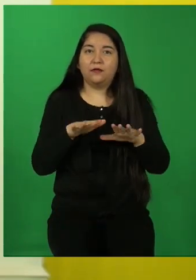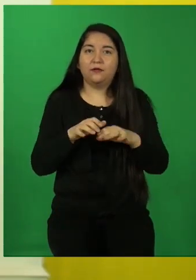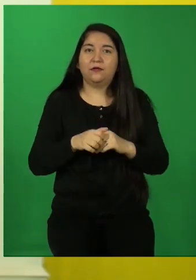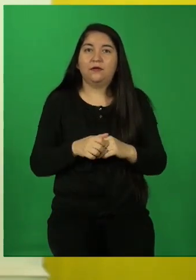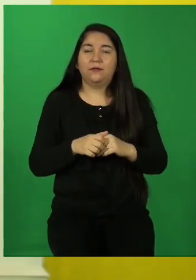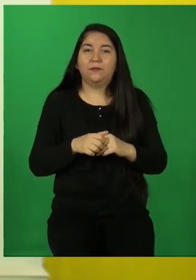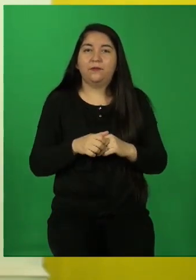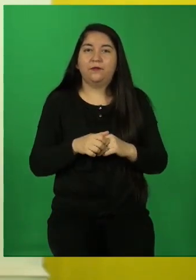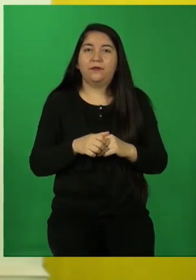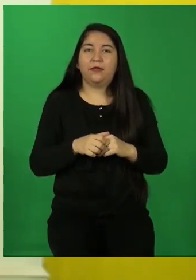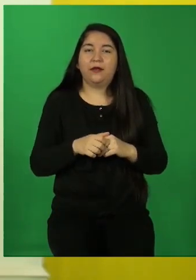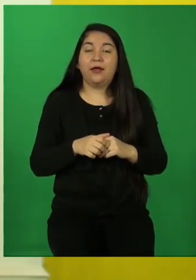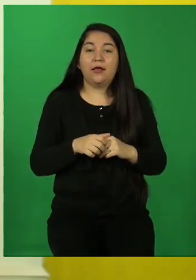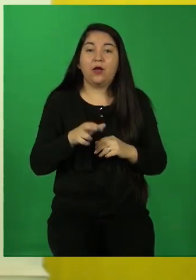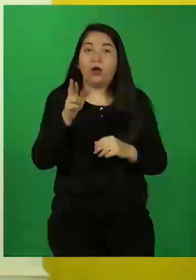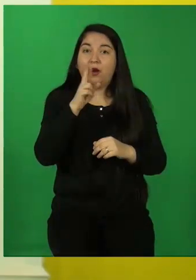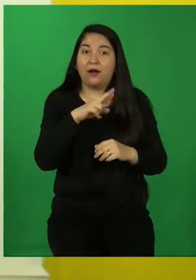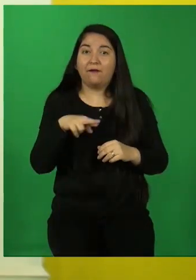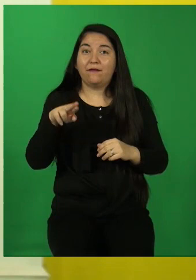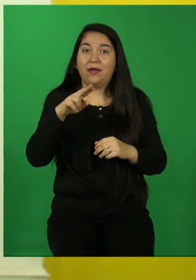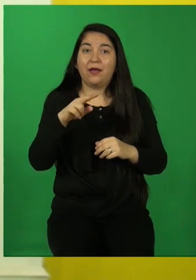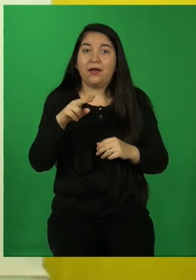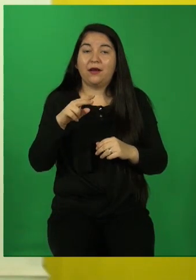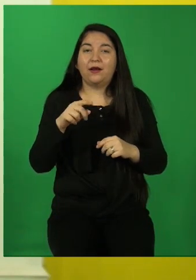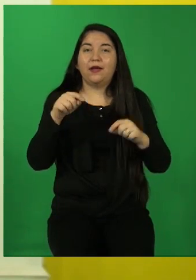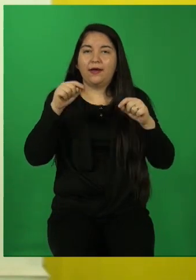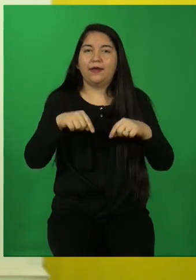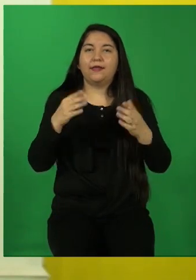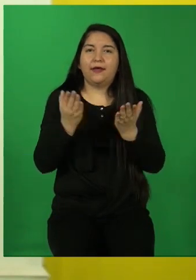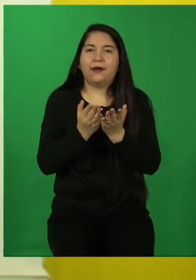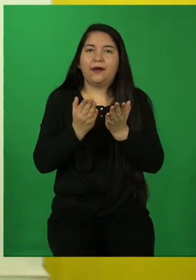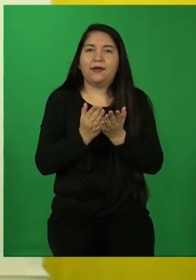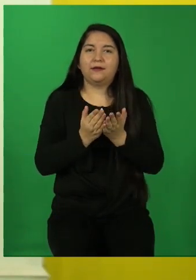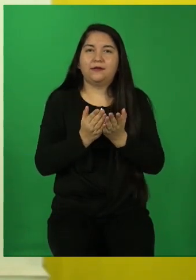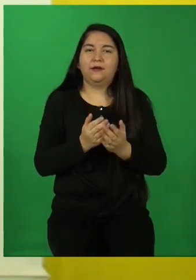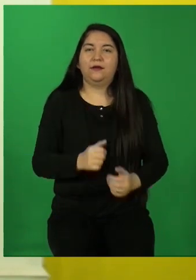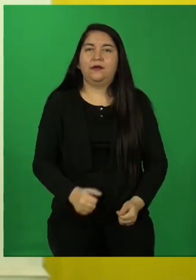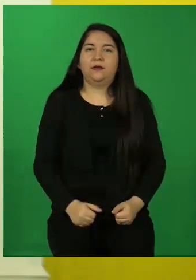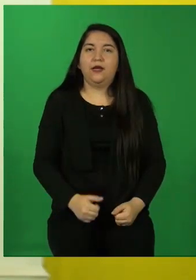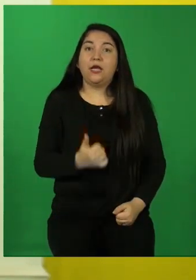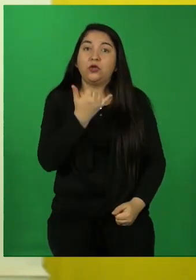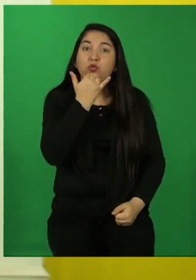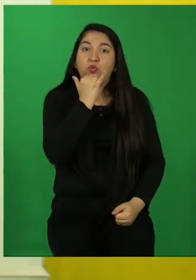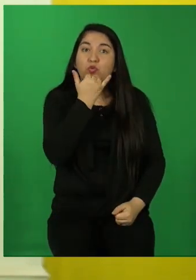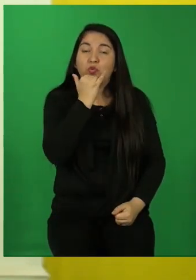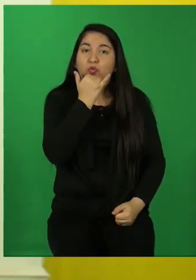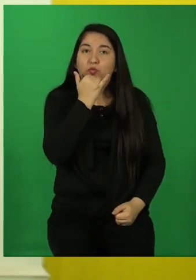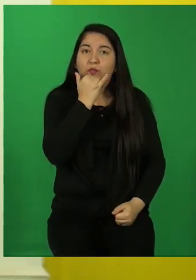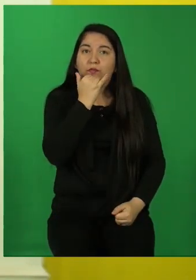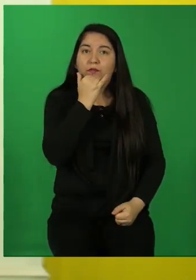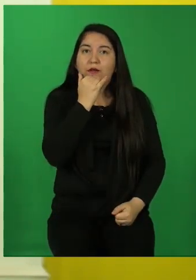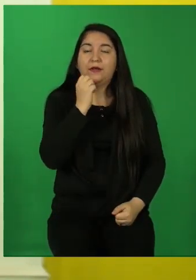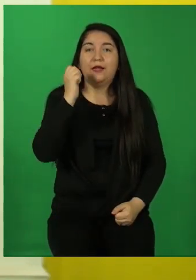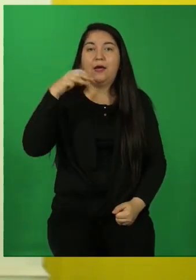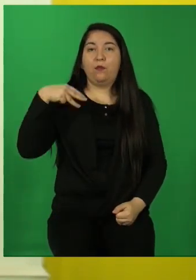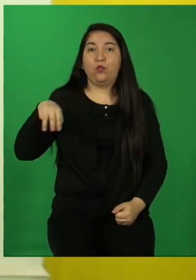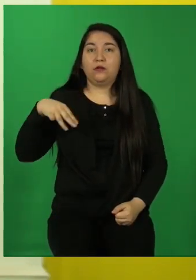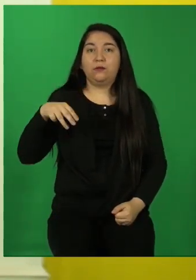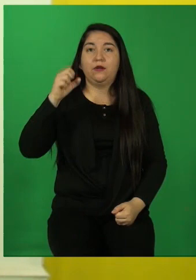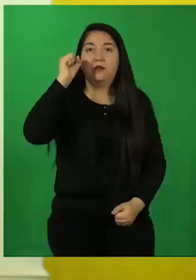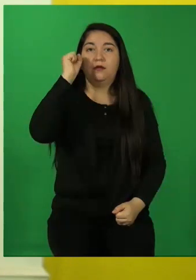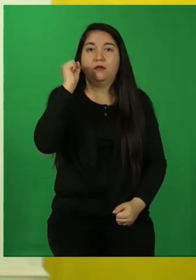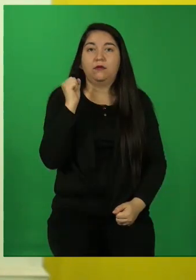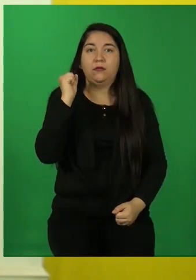vuelvan a ver este capítulo en el canal de YouTube de la municipalidad